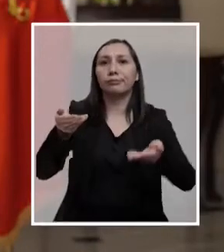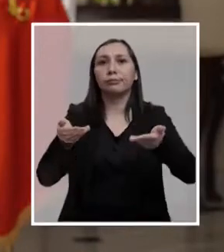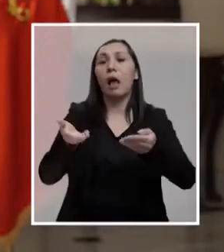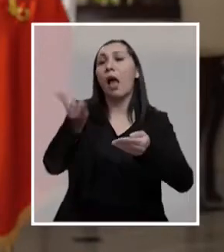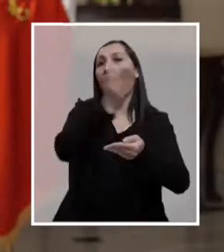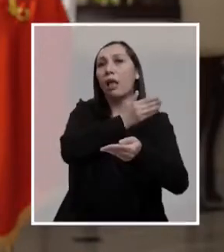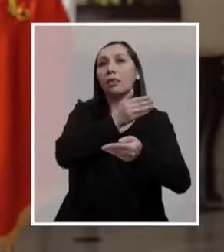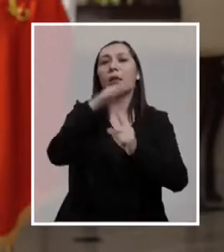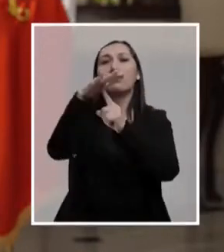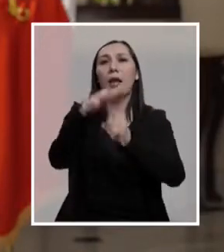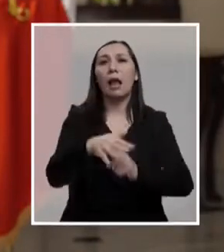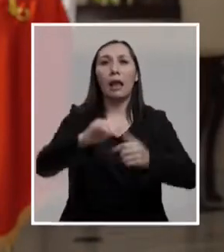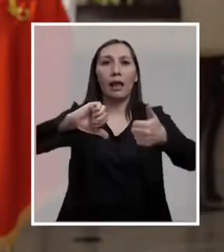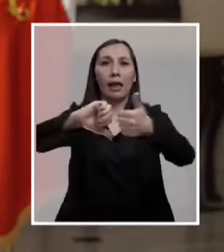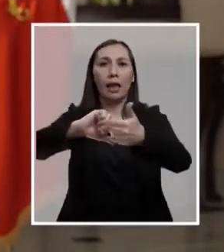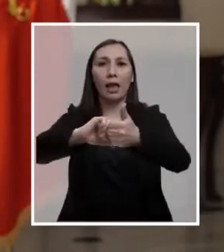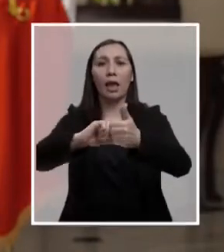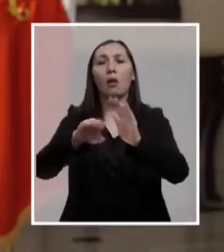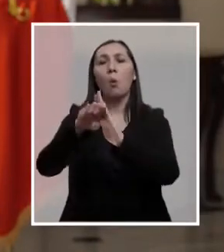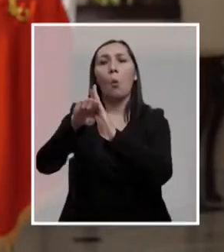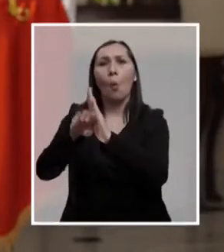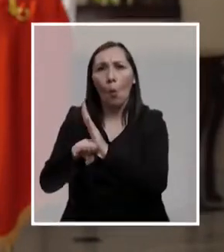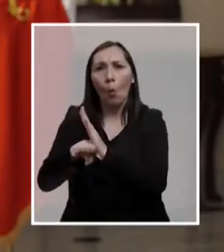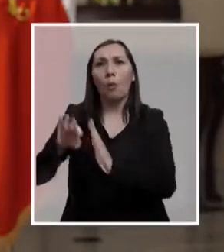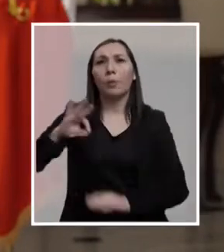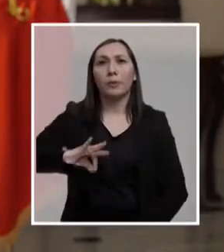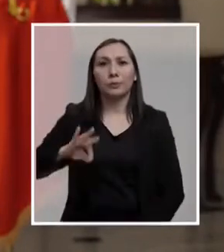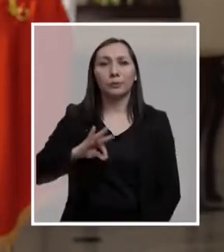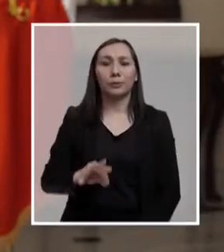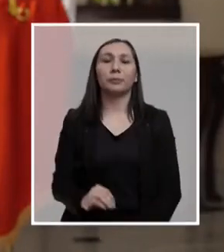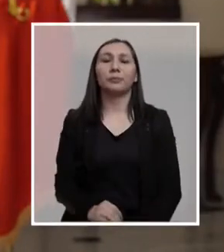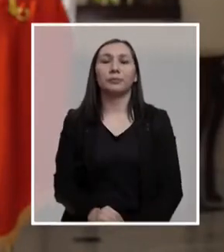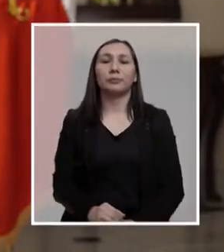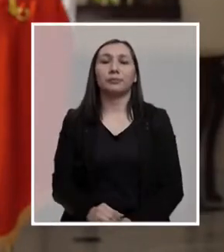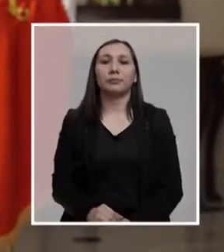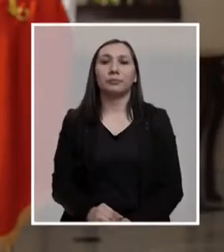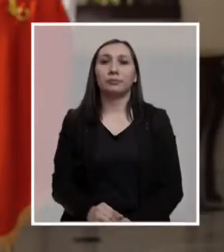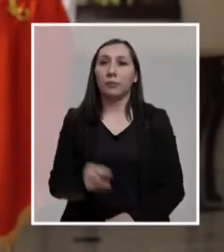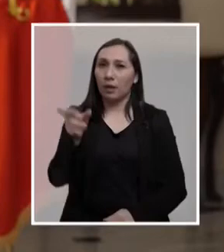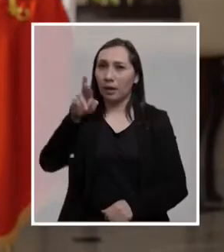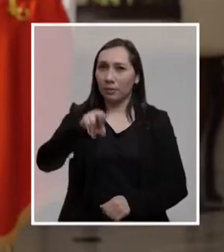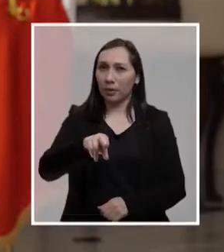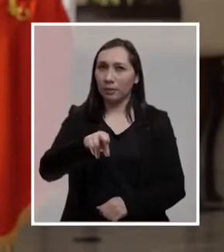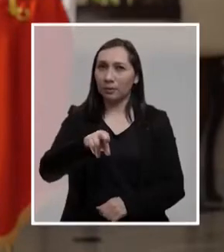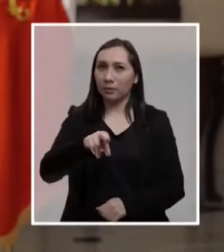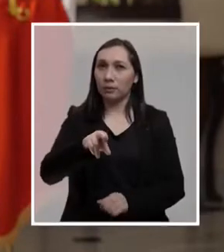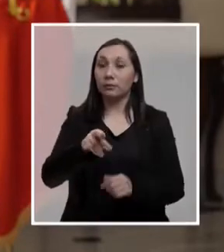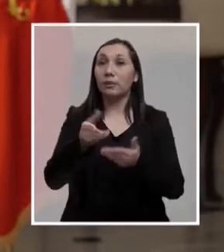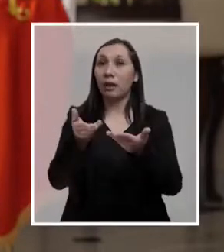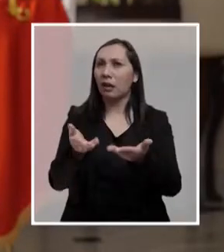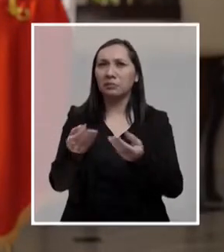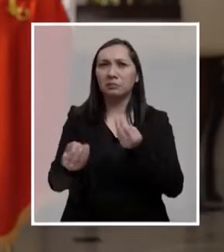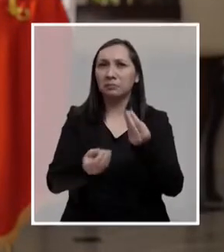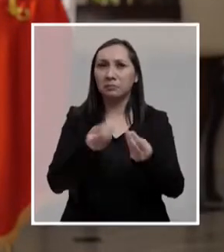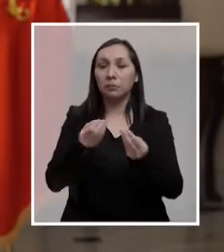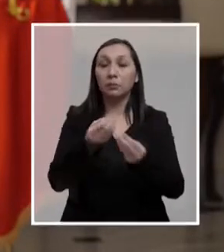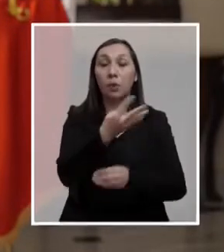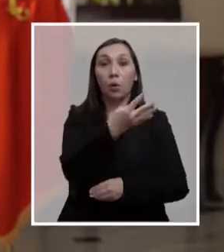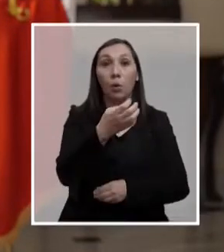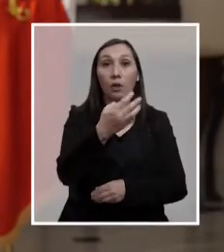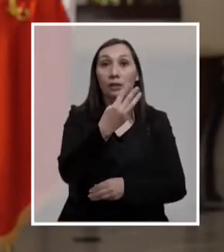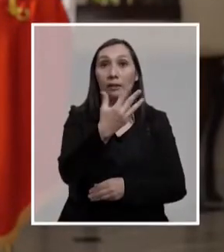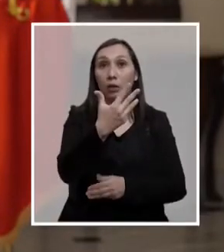discriminación de género que reducía aún más su pensión. Reitero, en este caso se pasa de